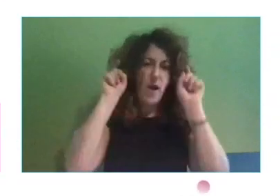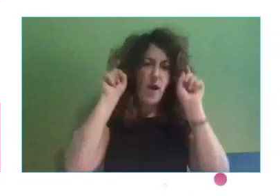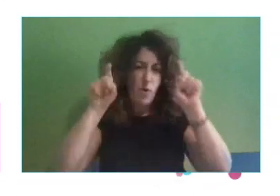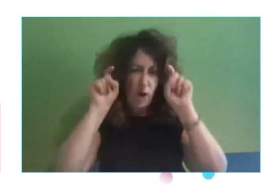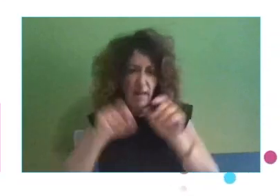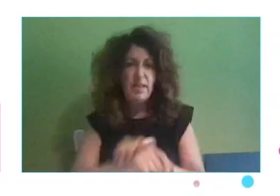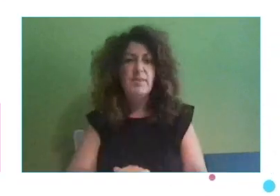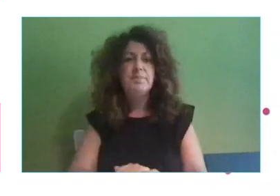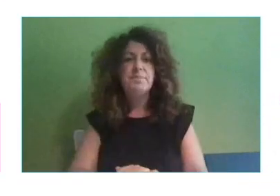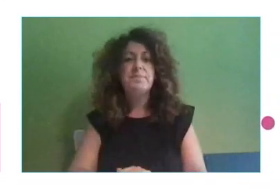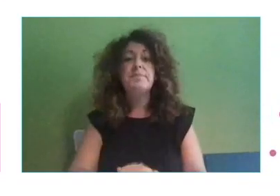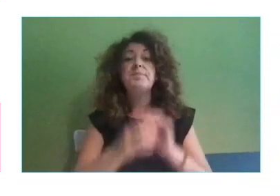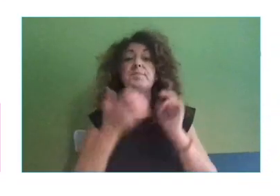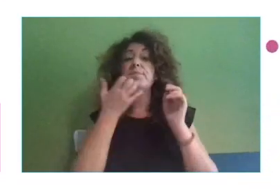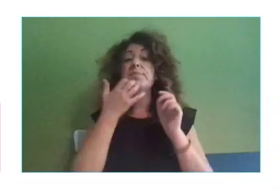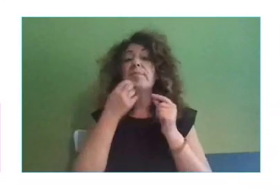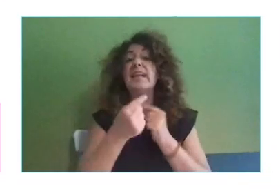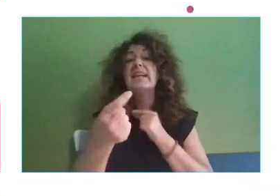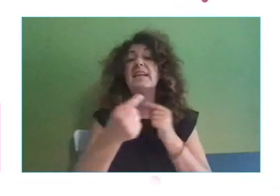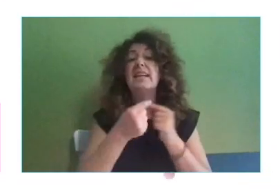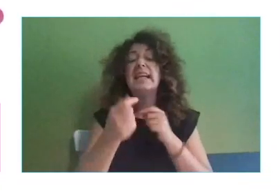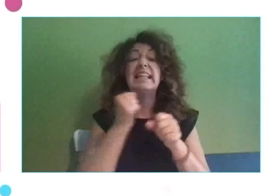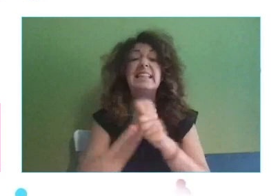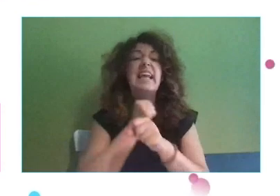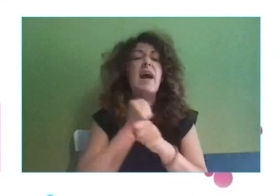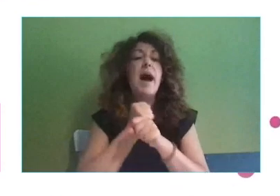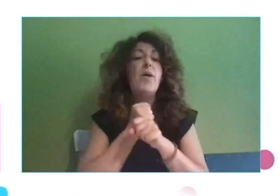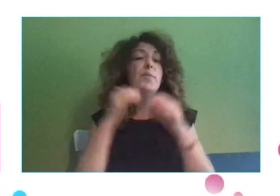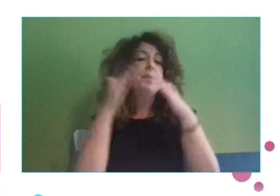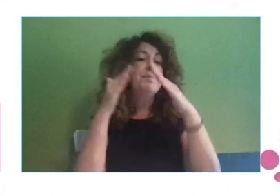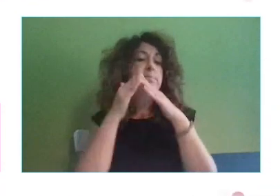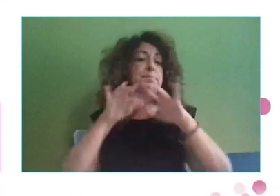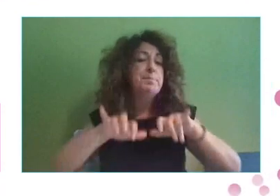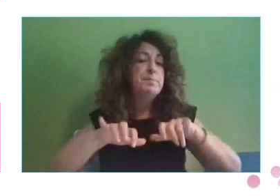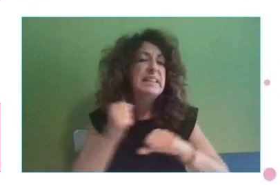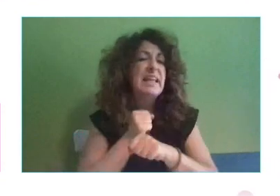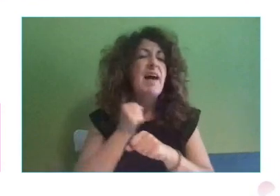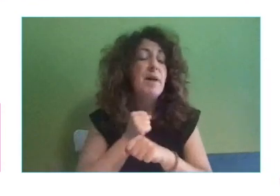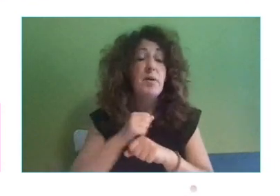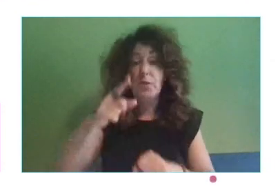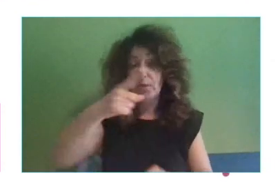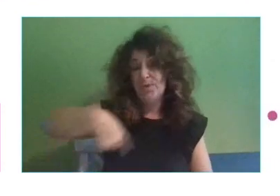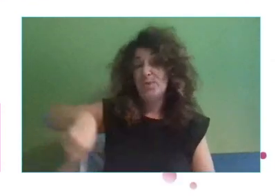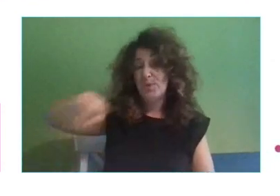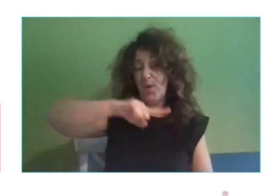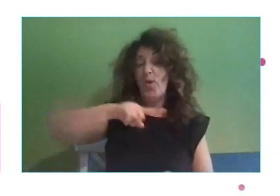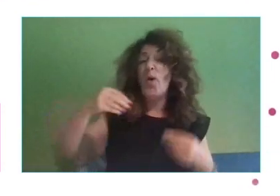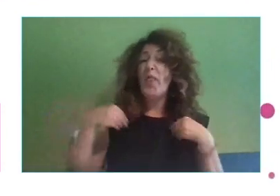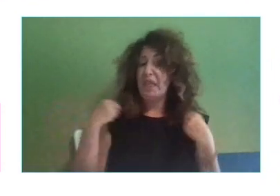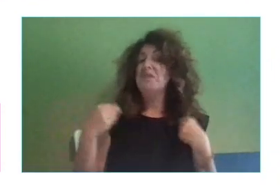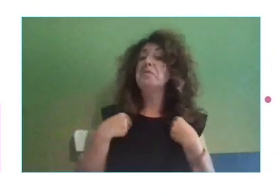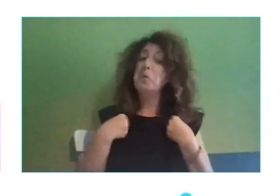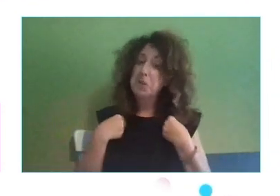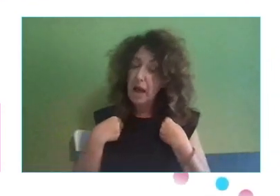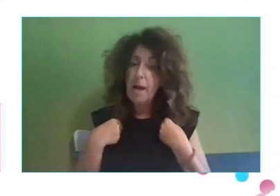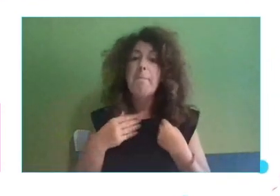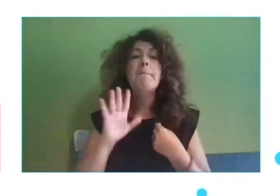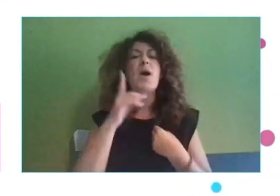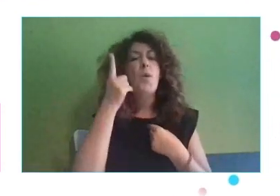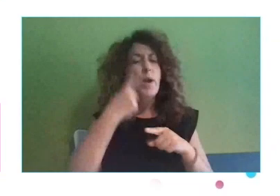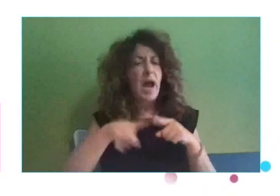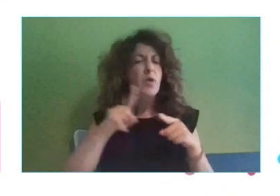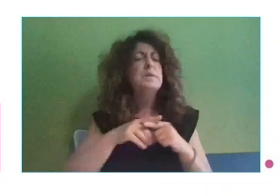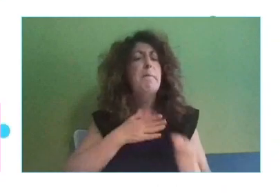¿Qué está sucediendo con el teletrabajo? Yo creo que estamos y hemos disfrutado todos de las capacidades del teletrabajo. Pero hay una característica para mí muy